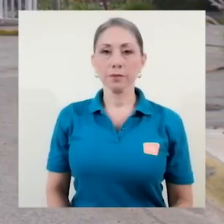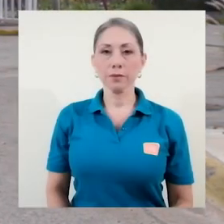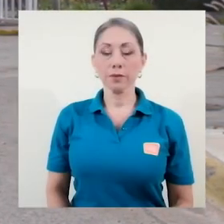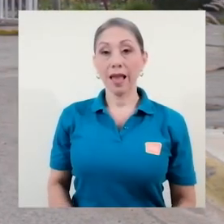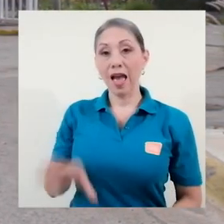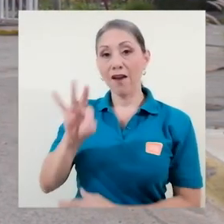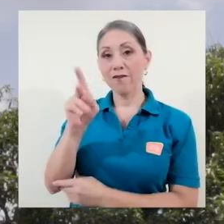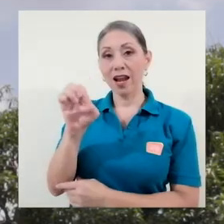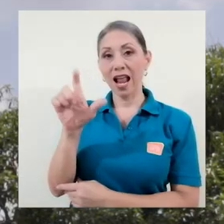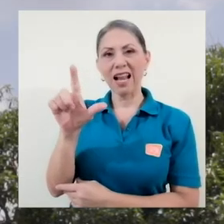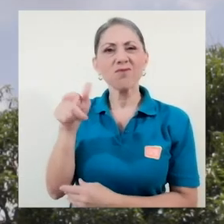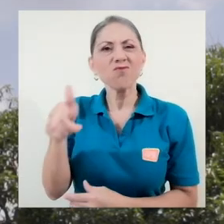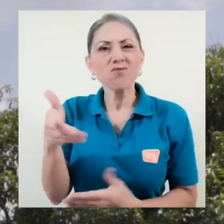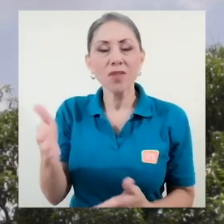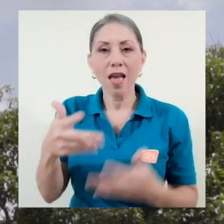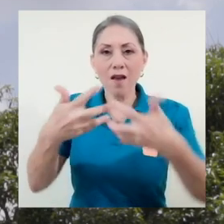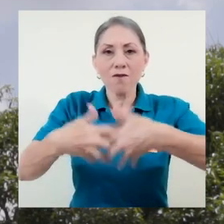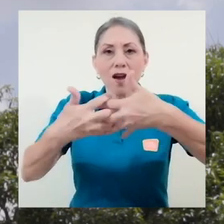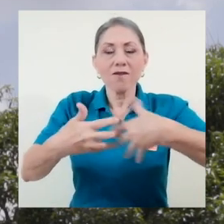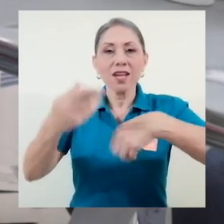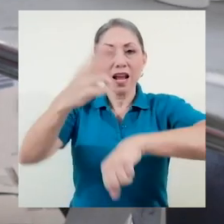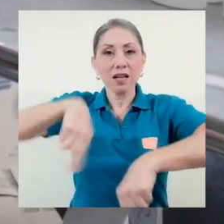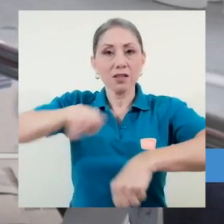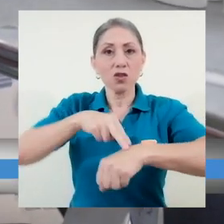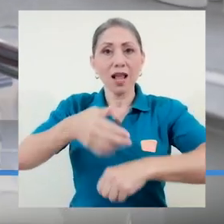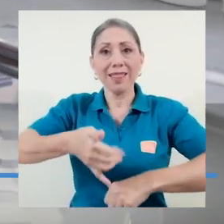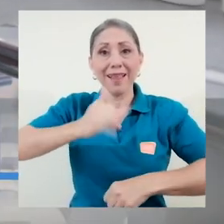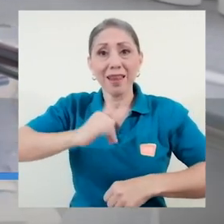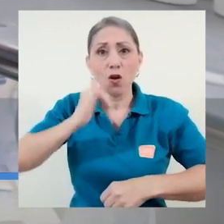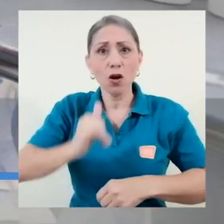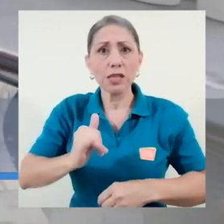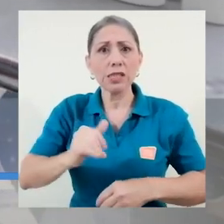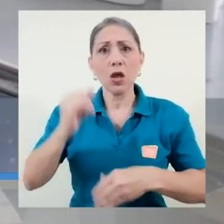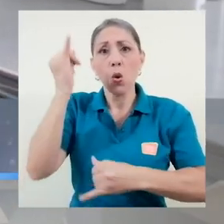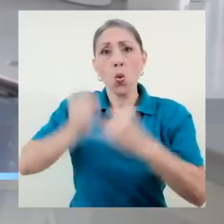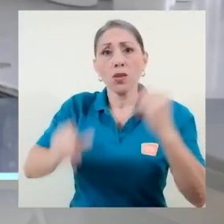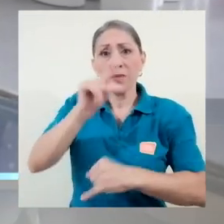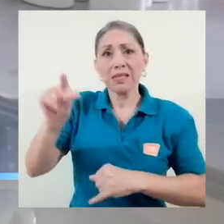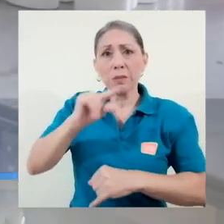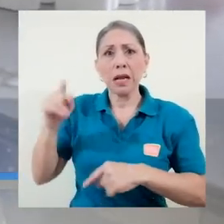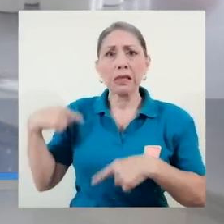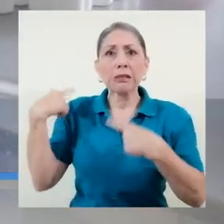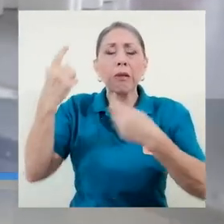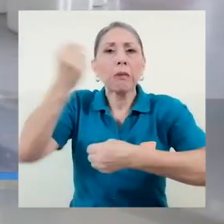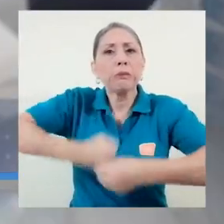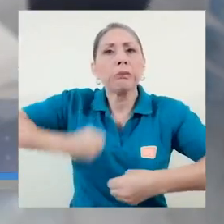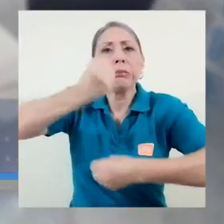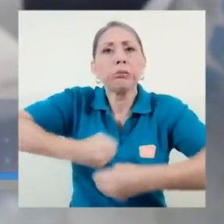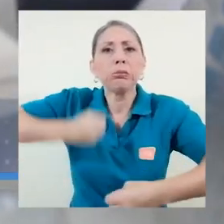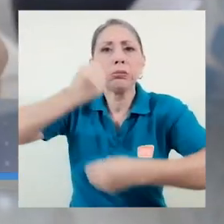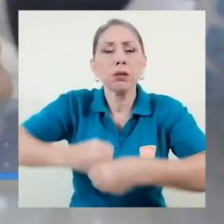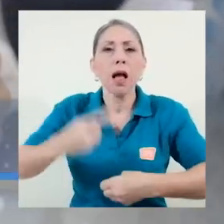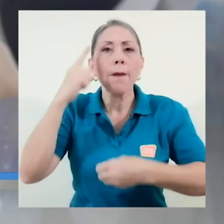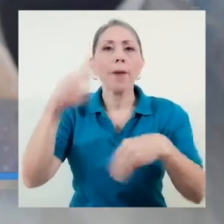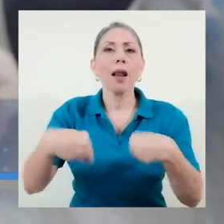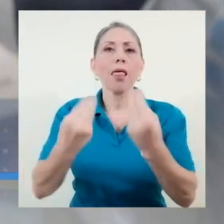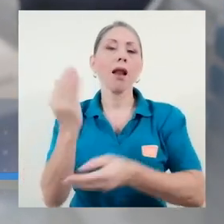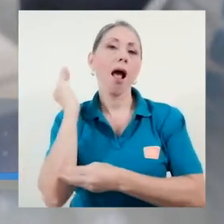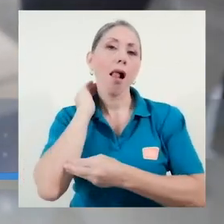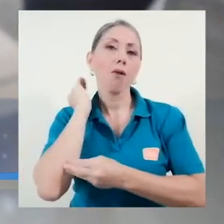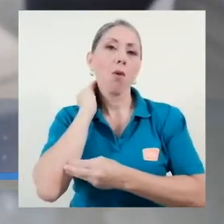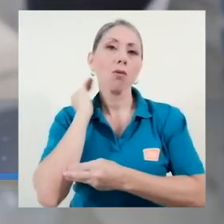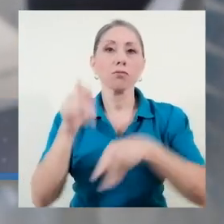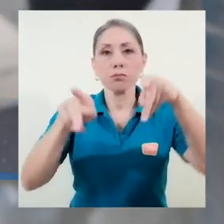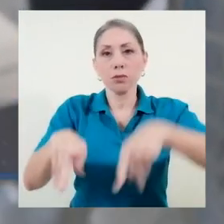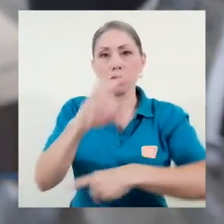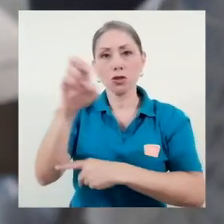La FANAL, la Fábrica Nacional de Licores, ha tenido mucho trabajo en las últimas semanas para proveer a los costarricenses